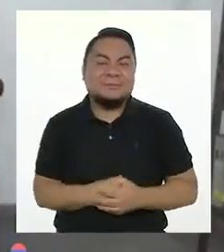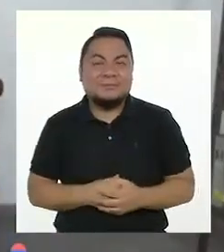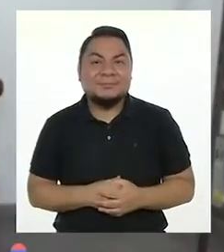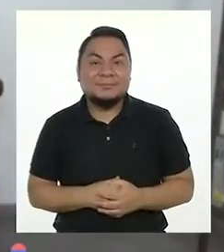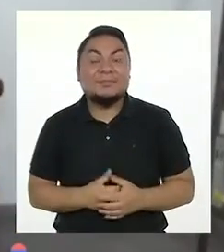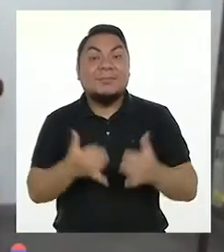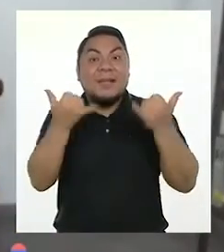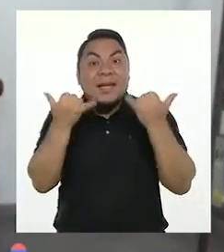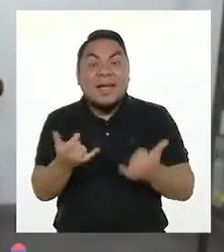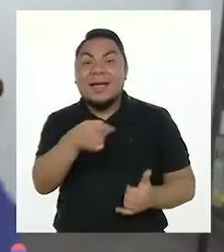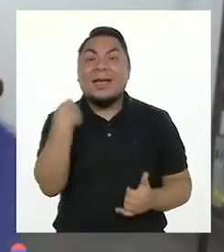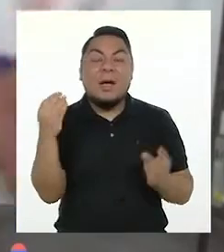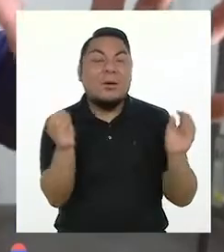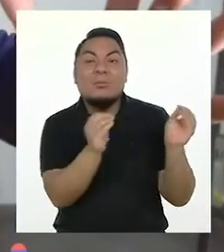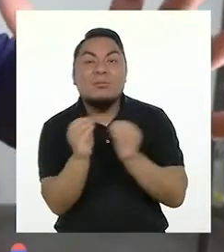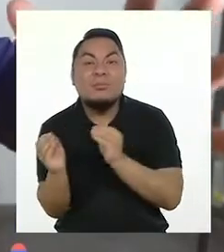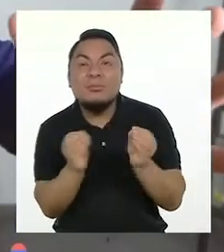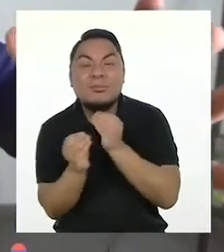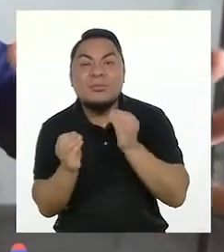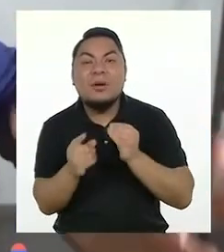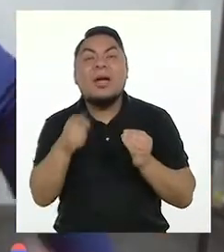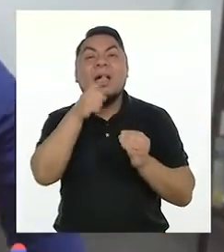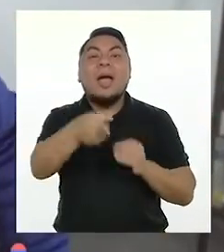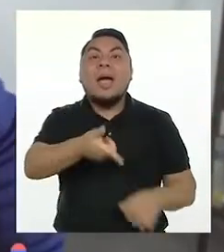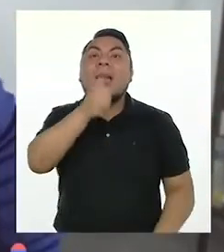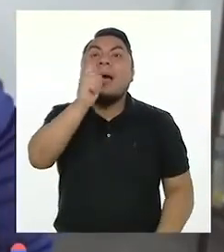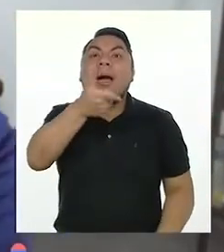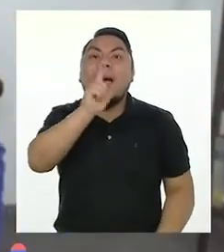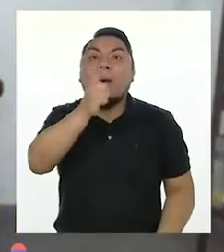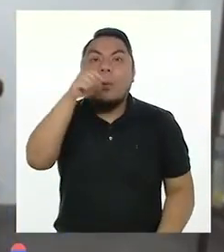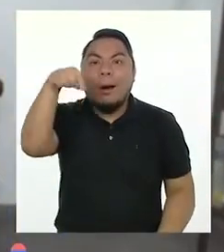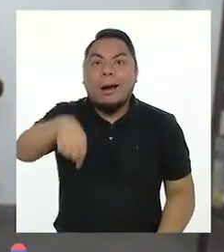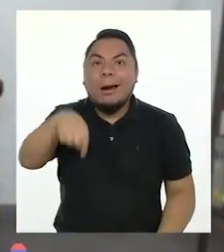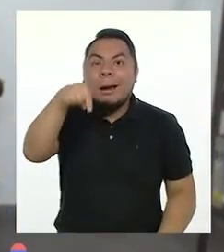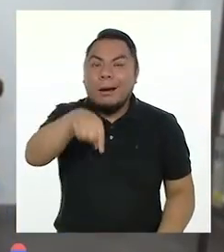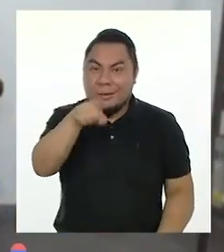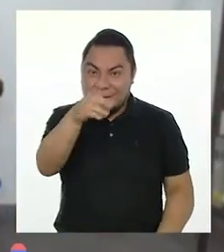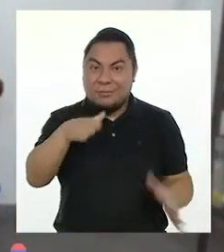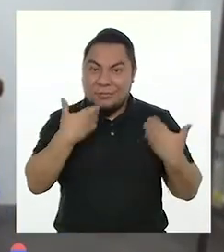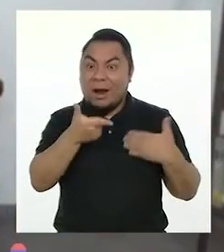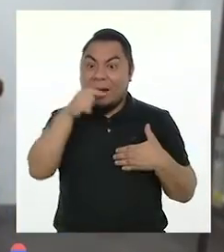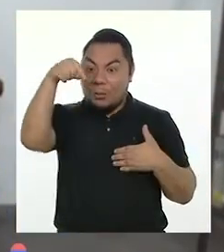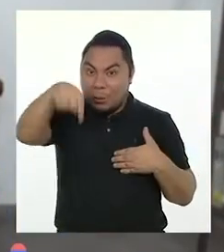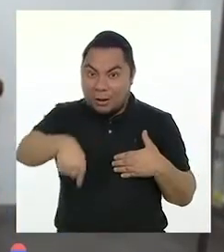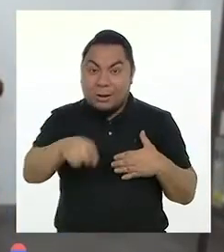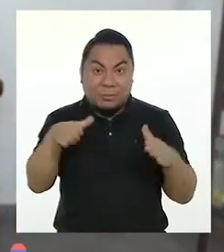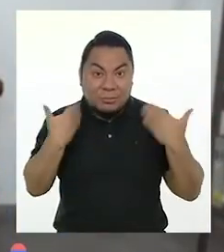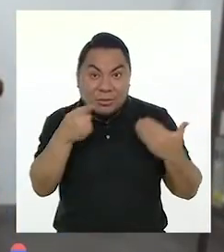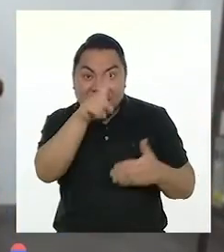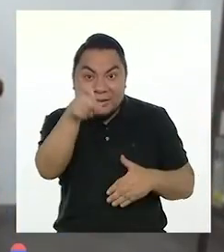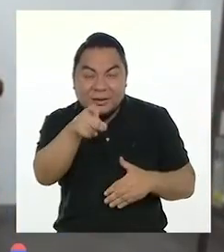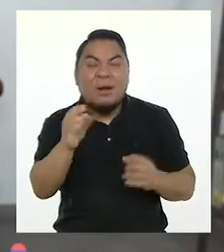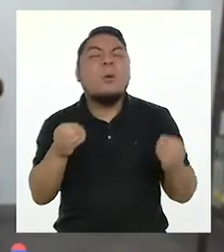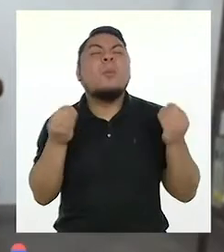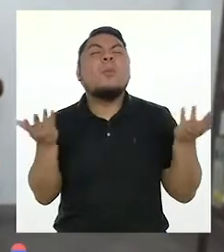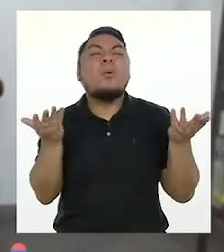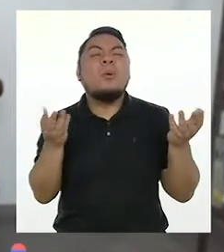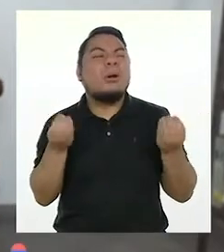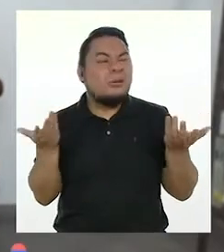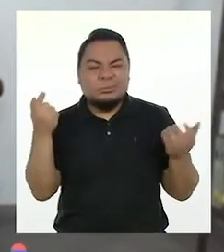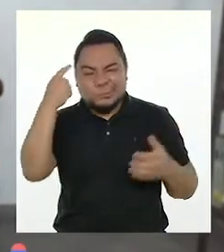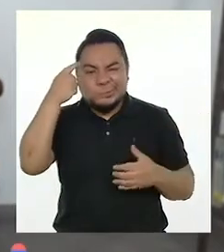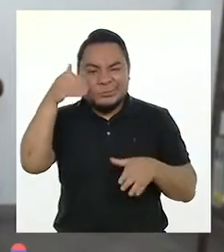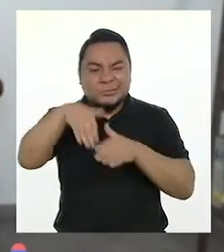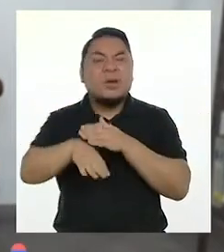¡Ahora vamos a movernos por el agua! ¿Ustedes pueden moverse por el agua? ¿Cómo lo haríamos? ¿En qué?